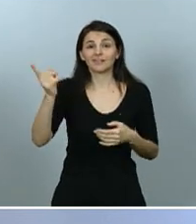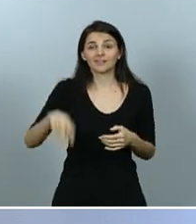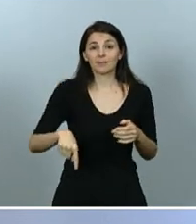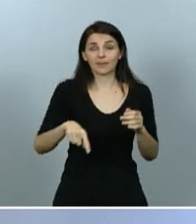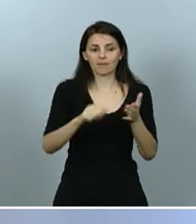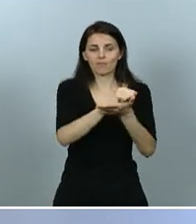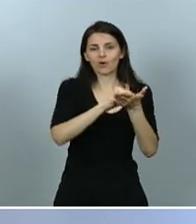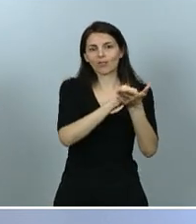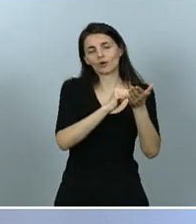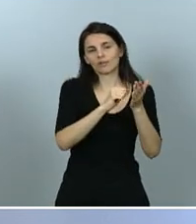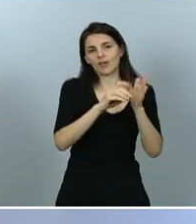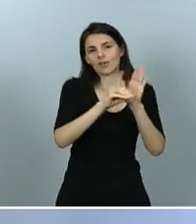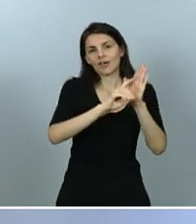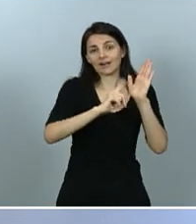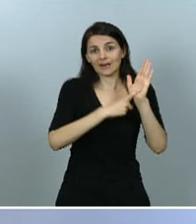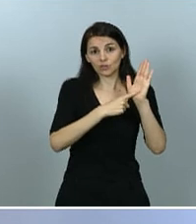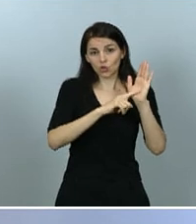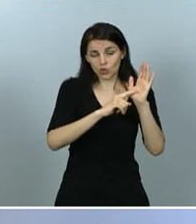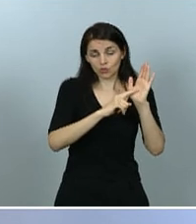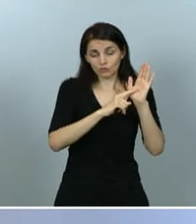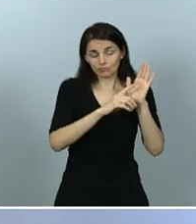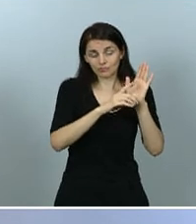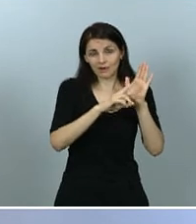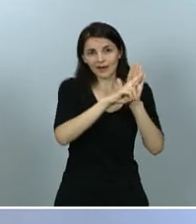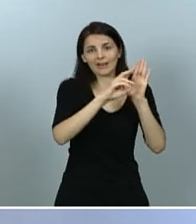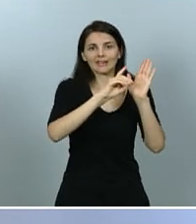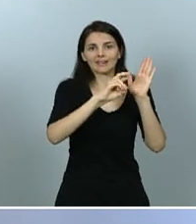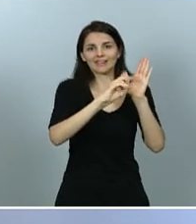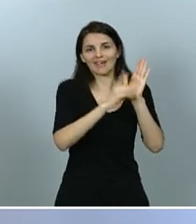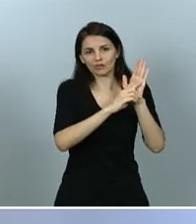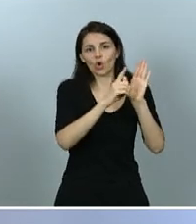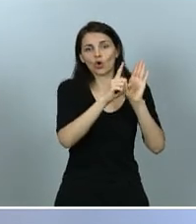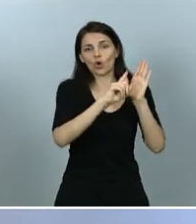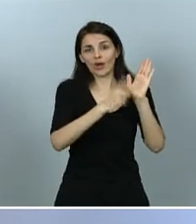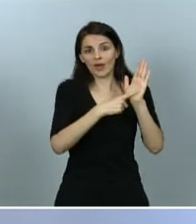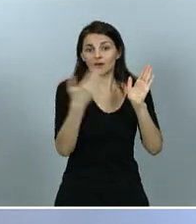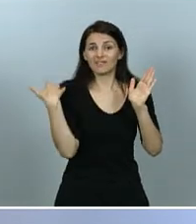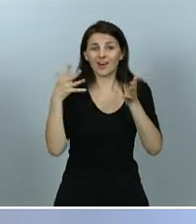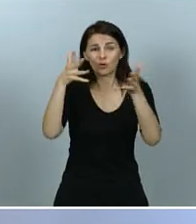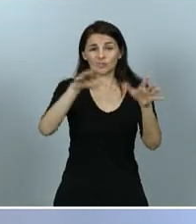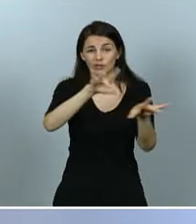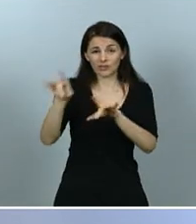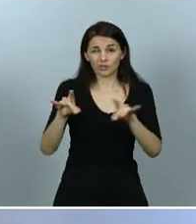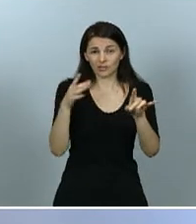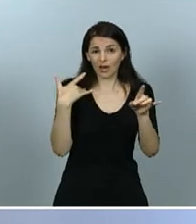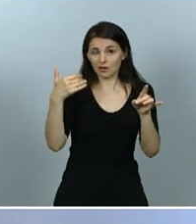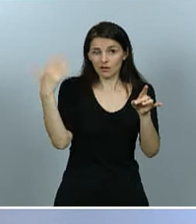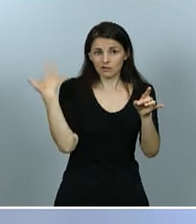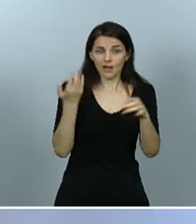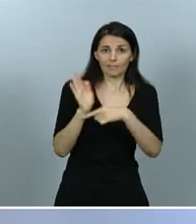consideración del Consejo Interterritorial de una forma excepcional y, por tanto, las comunidades autónomas han podido hacerle ganas observaciones, también